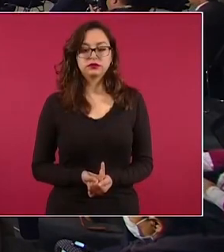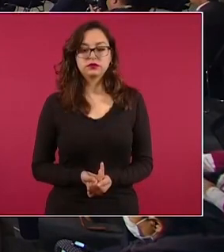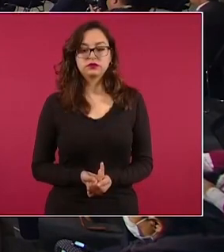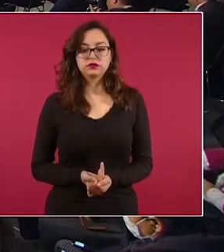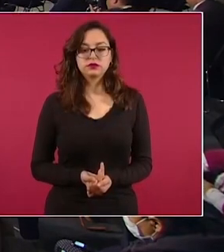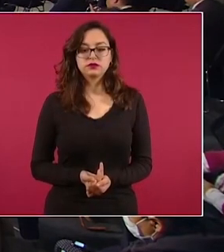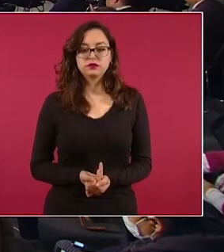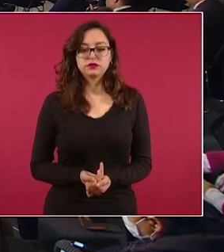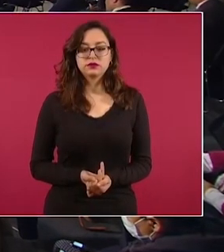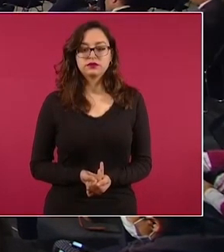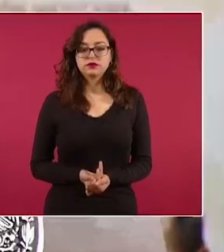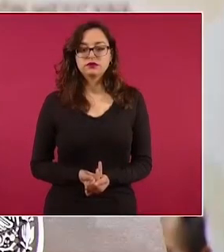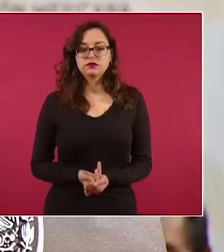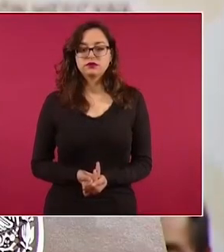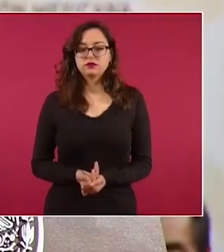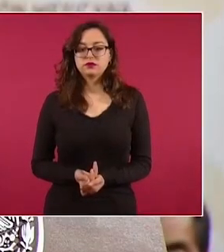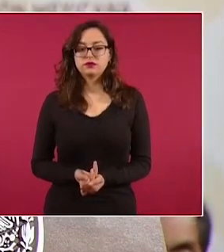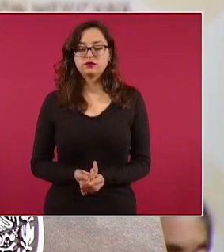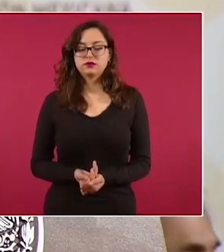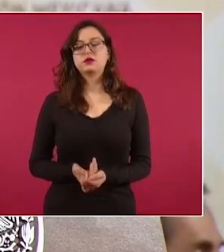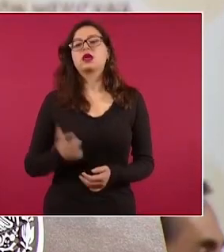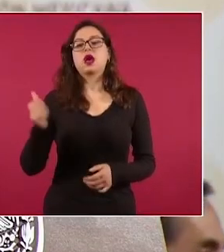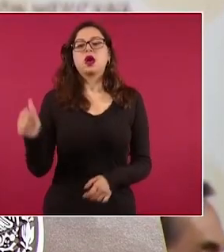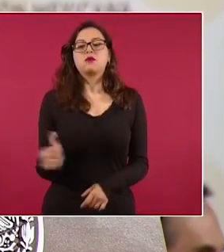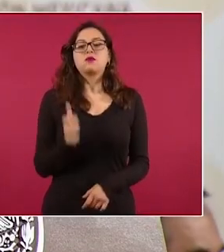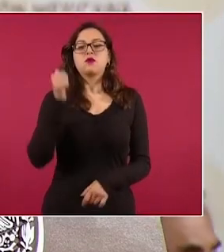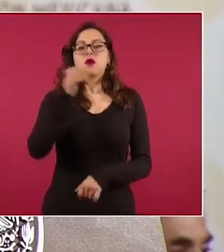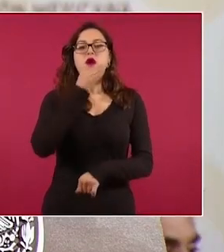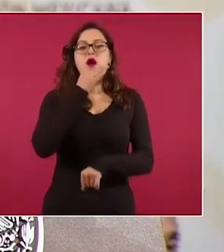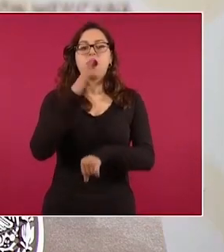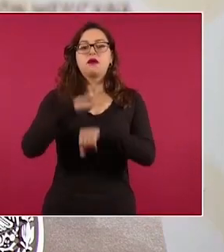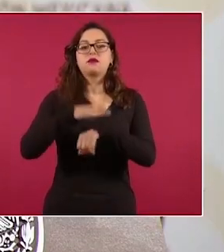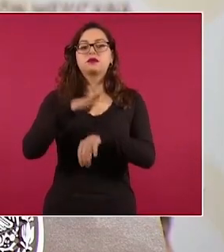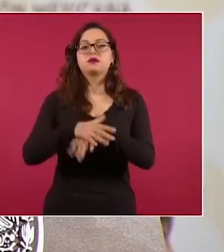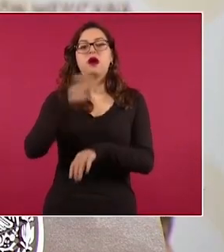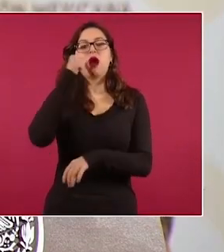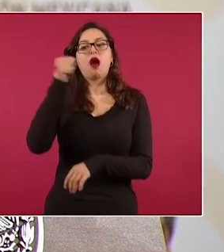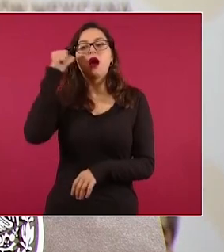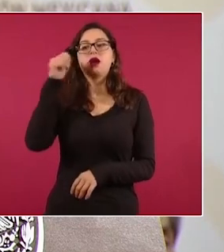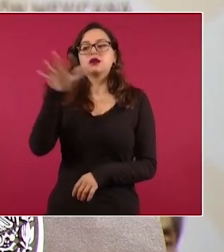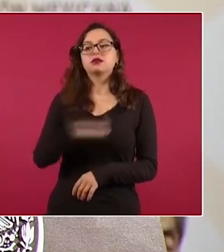¿Qué enfrentamiento a Jalisco?